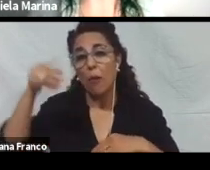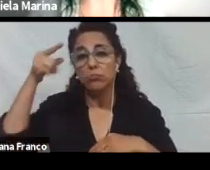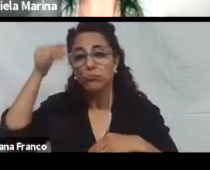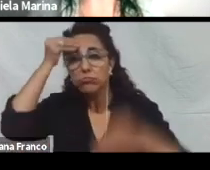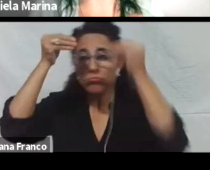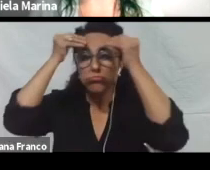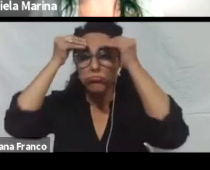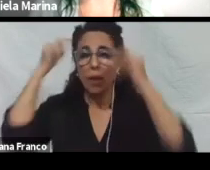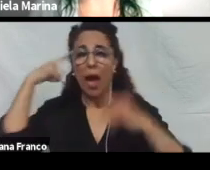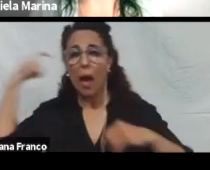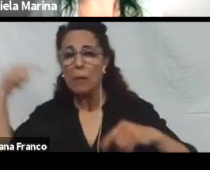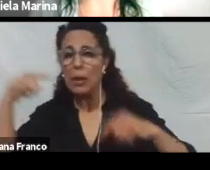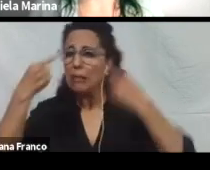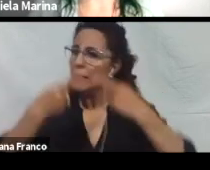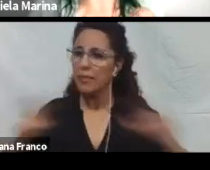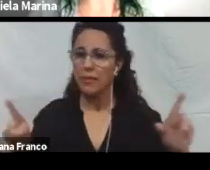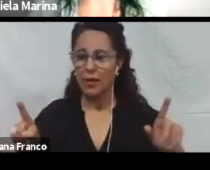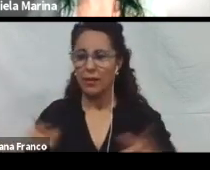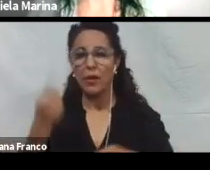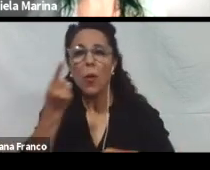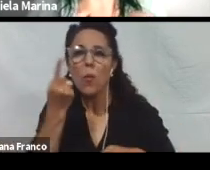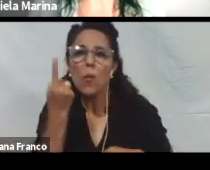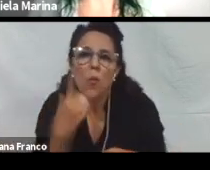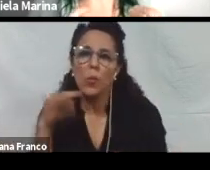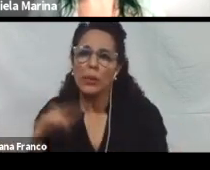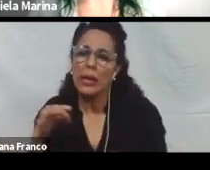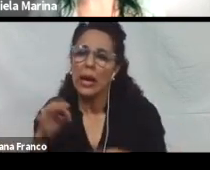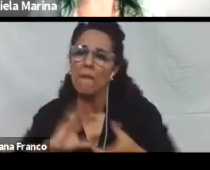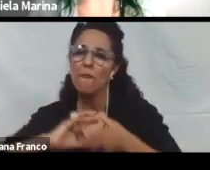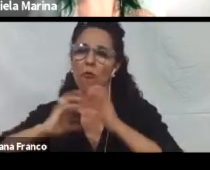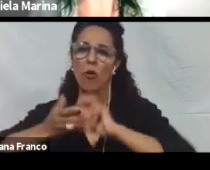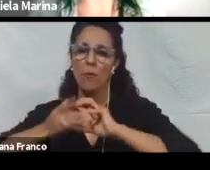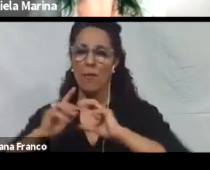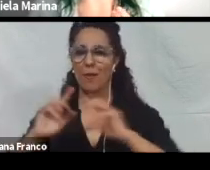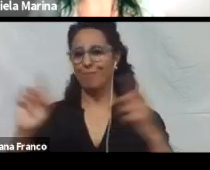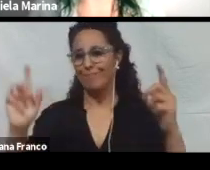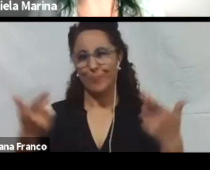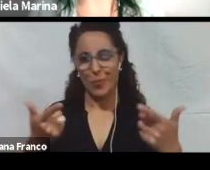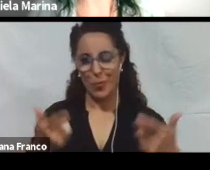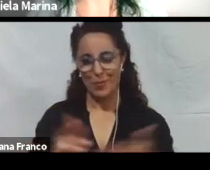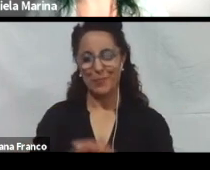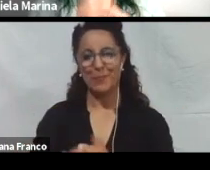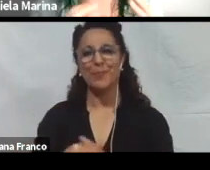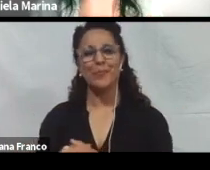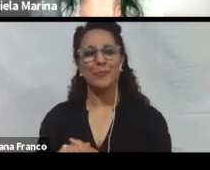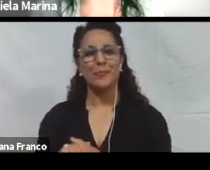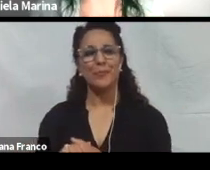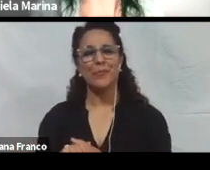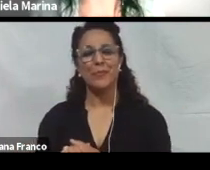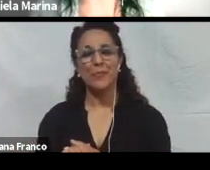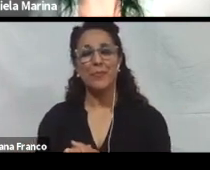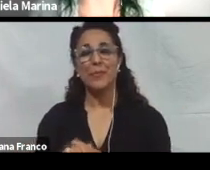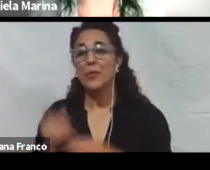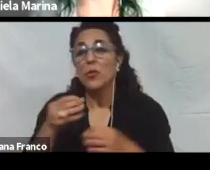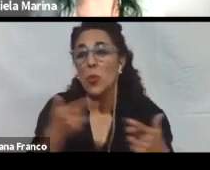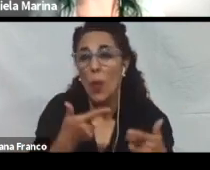existe una única manera de realizar una tarea o demostrar un aprendizaje que sea óptimo para